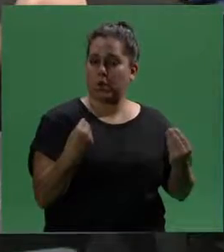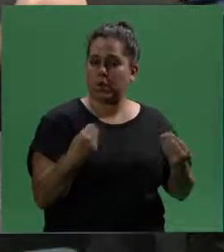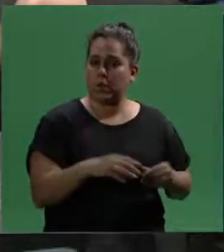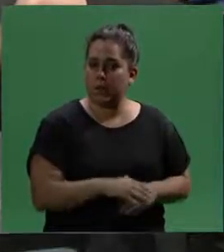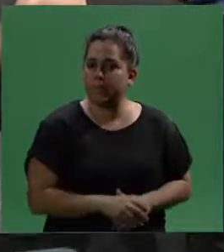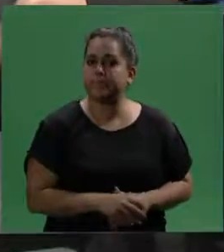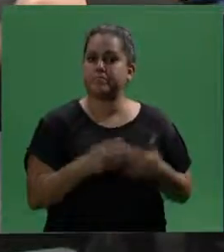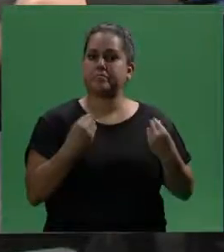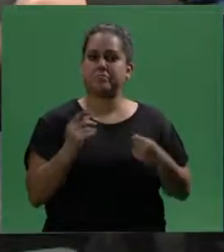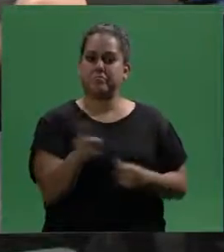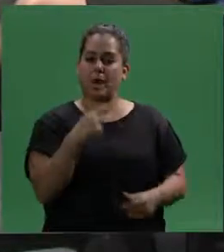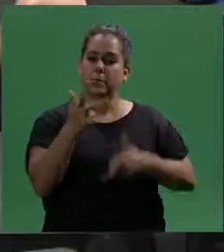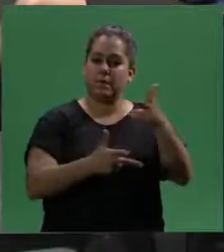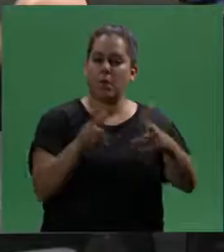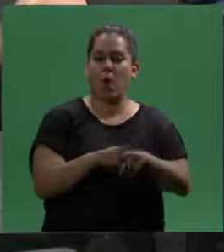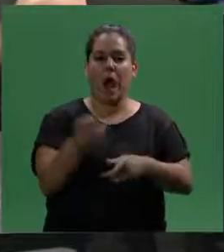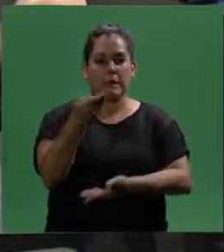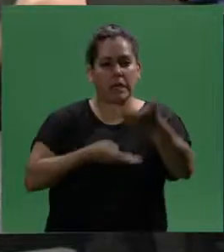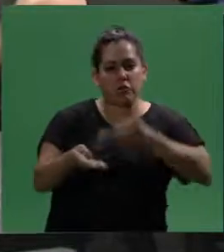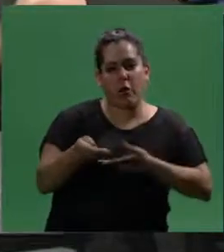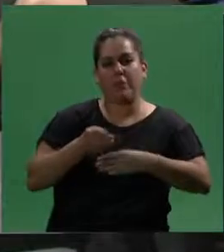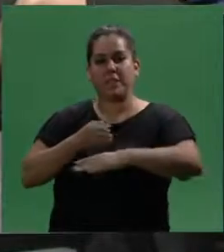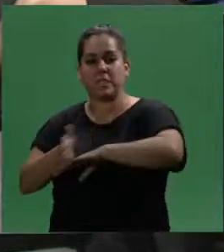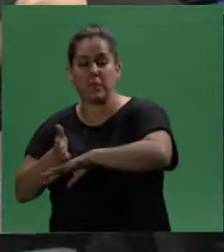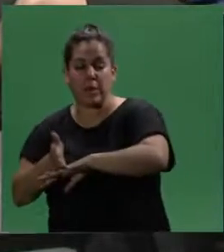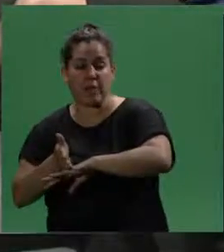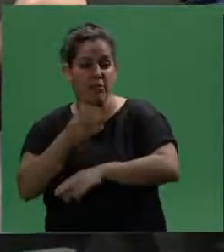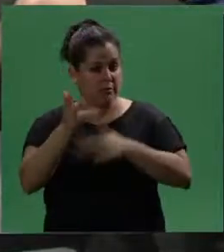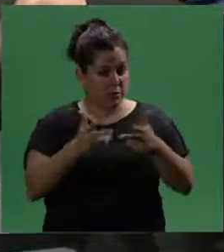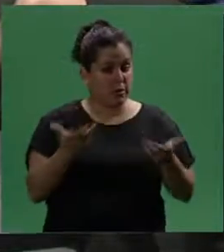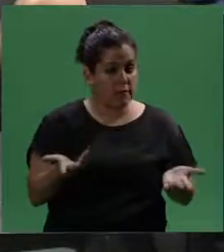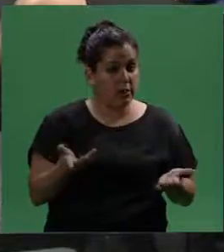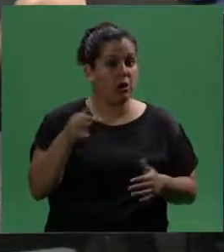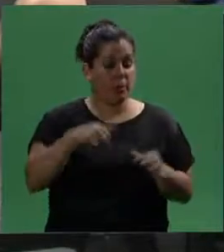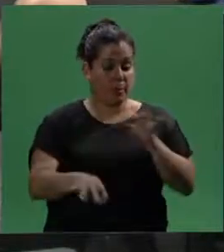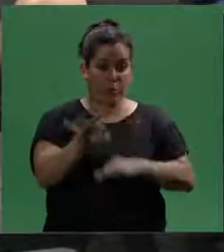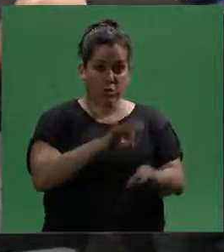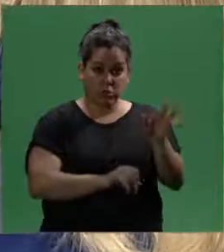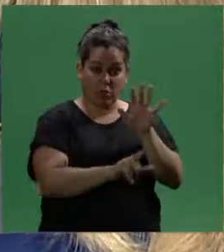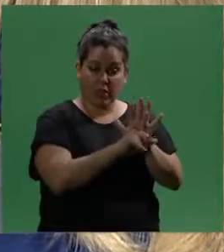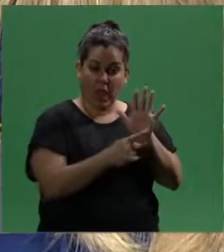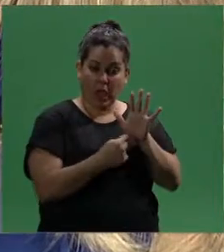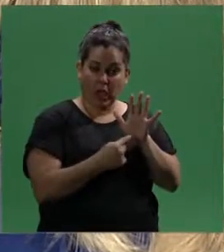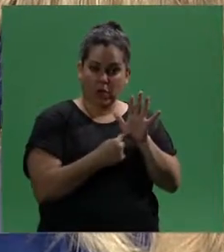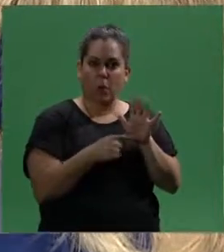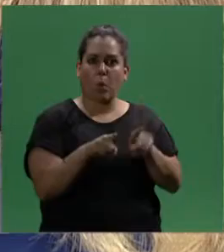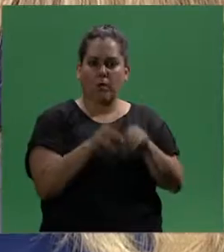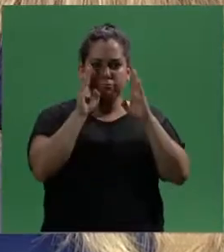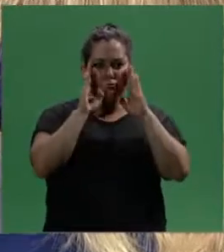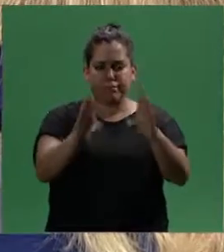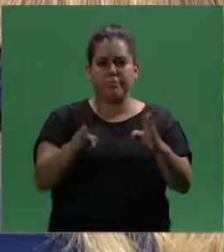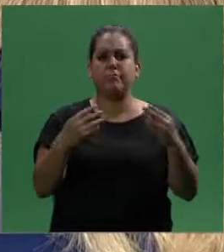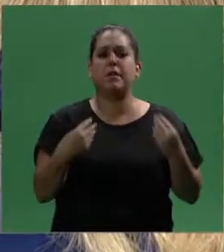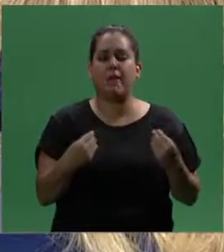Porque estamos hablando de interacción, de accesibilidad y con este proyecto la